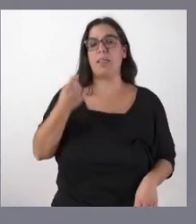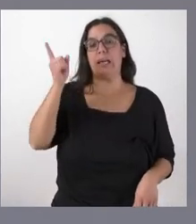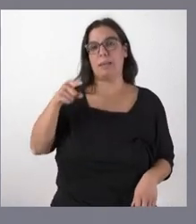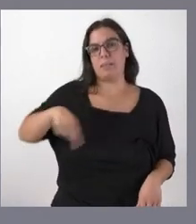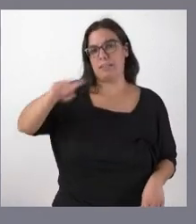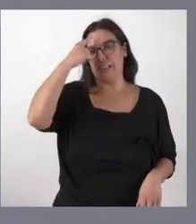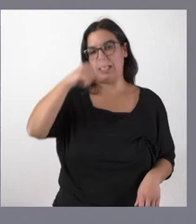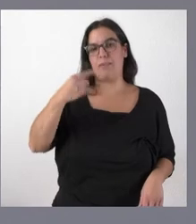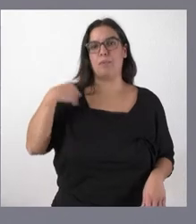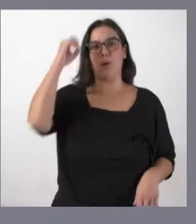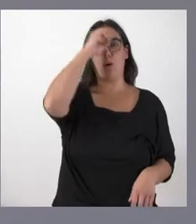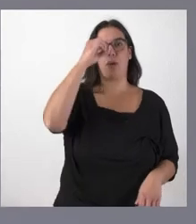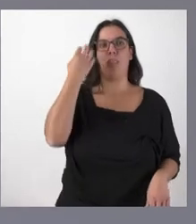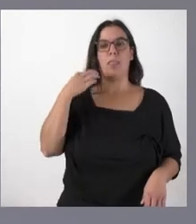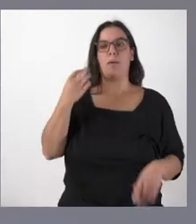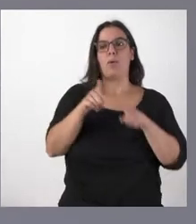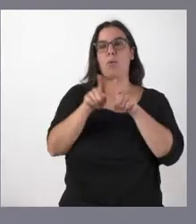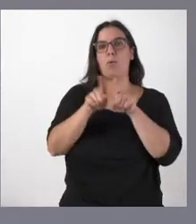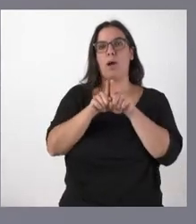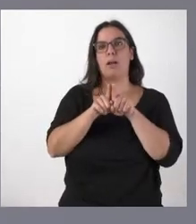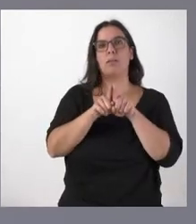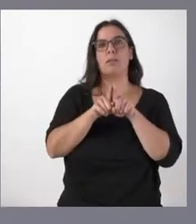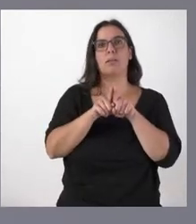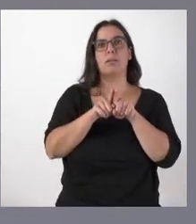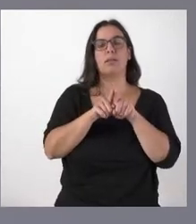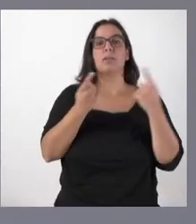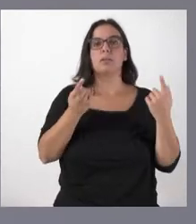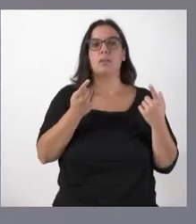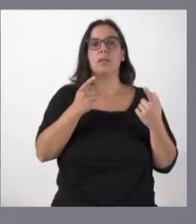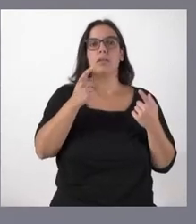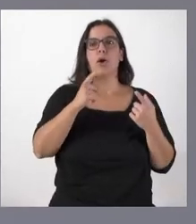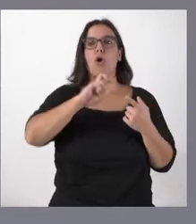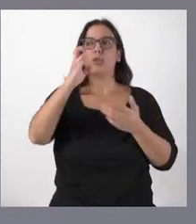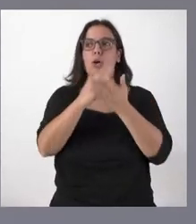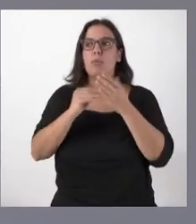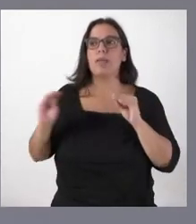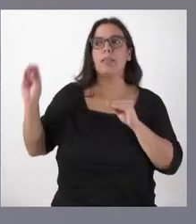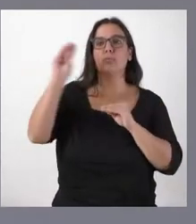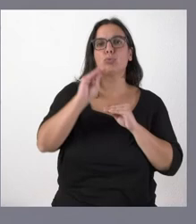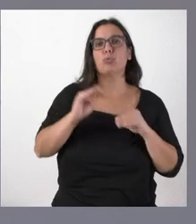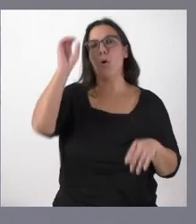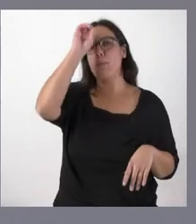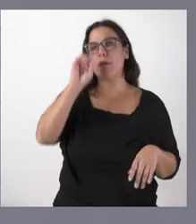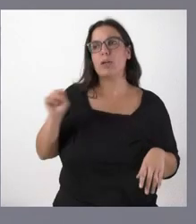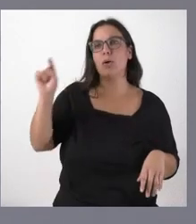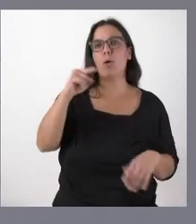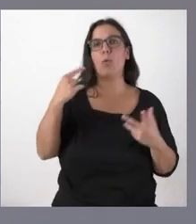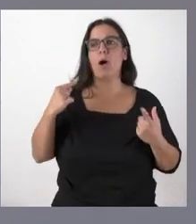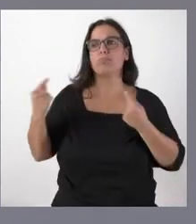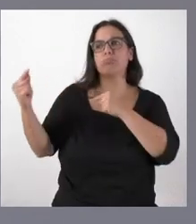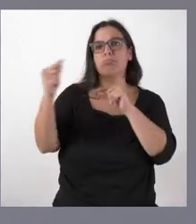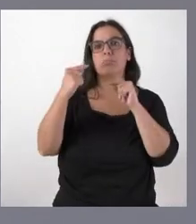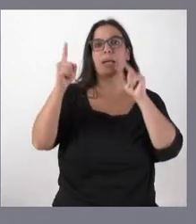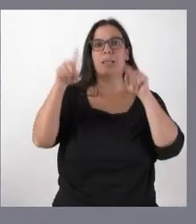que esa posición tiene que ponerse en correlación siempre con el conocimiento de qué piensan otras comunidades autónomas y también con saber cuál es la evolución